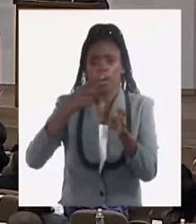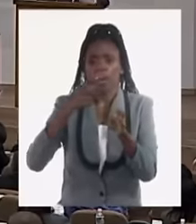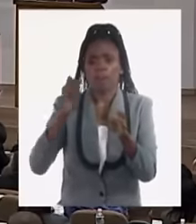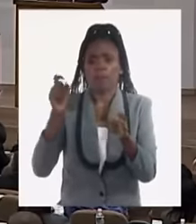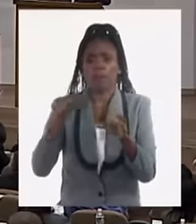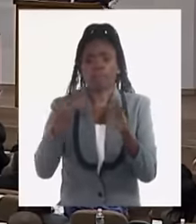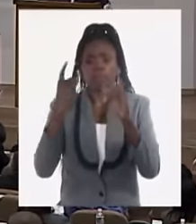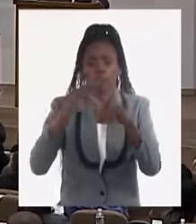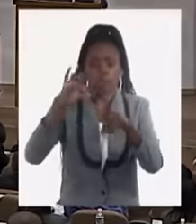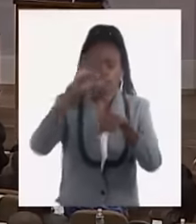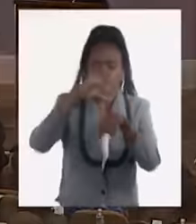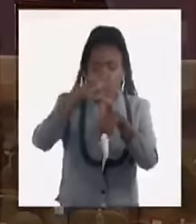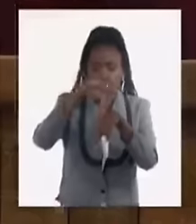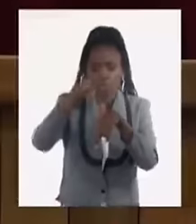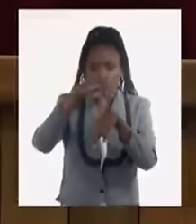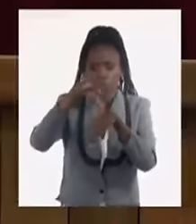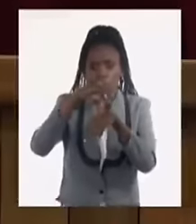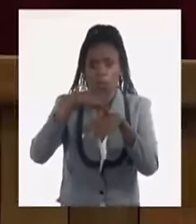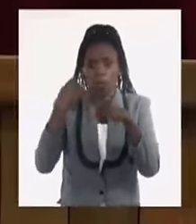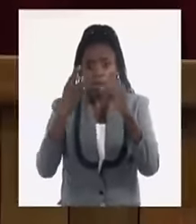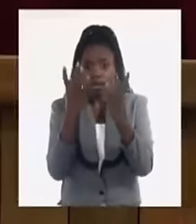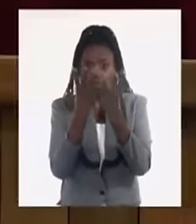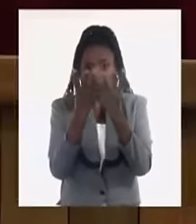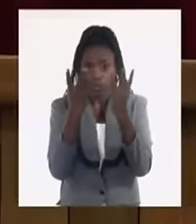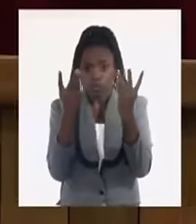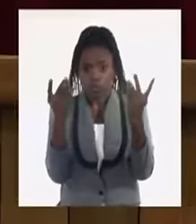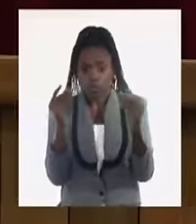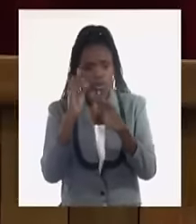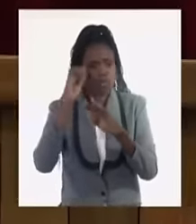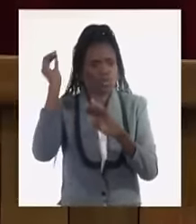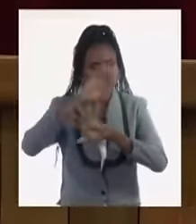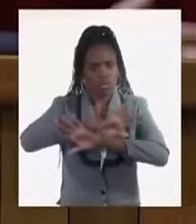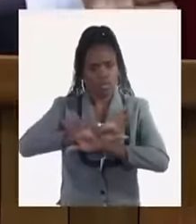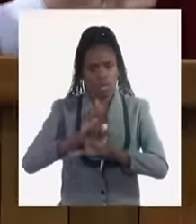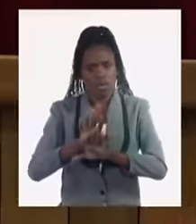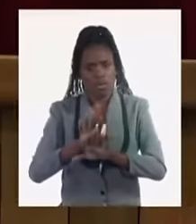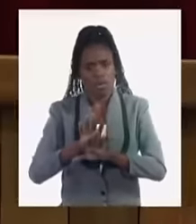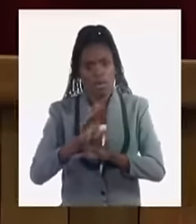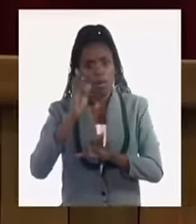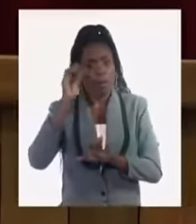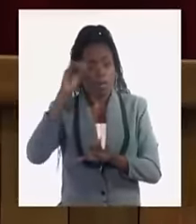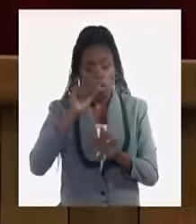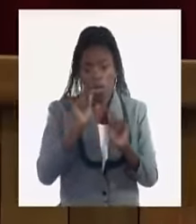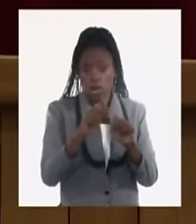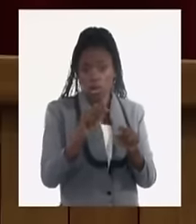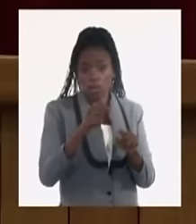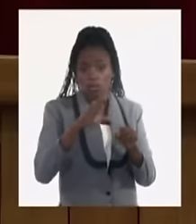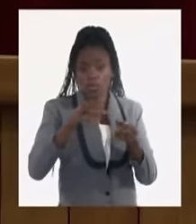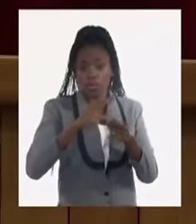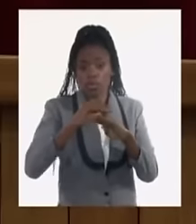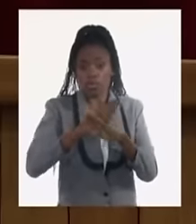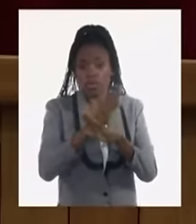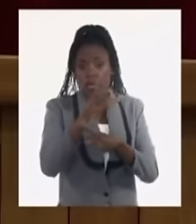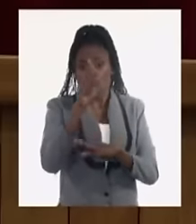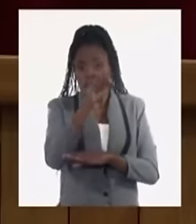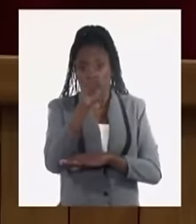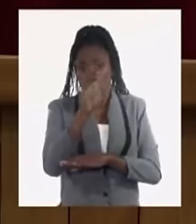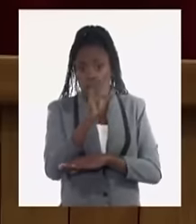importados y los rendimientos son mayores, etc. Todo eso lo sabemos. Pero ahí está lo que decía ahorita el compañero Lazo,